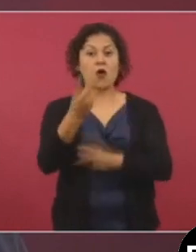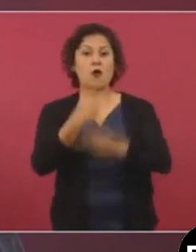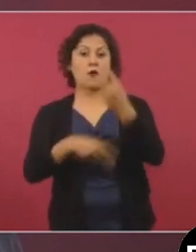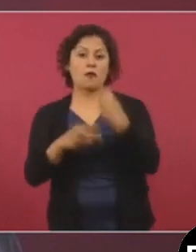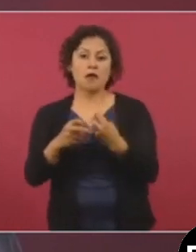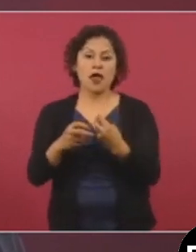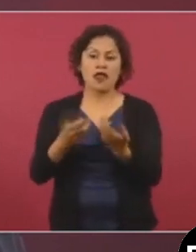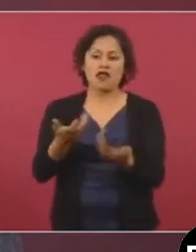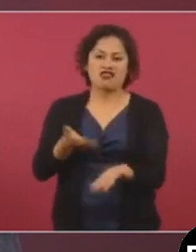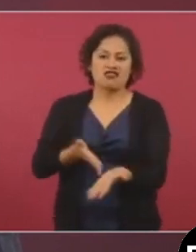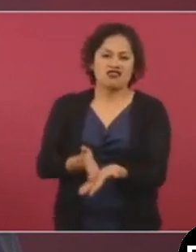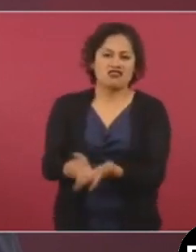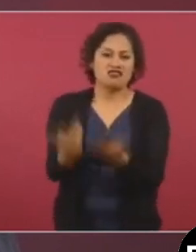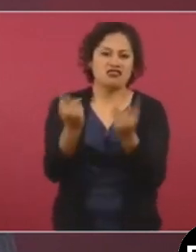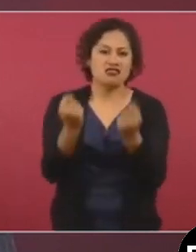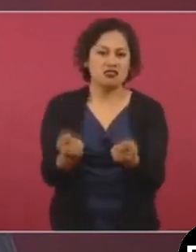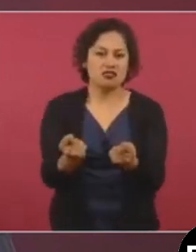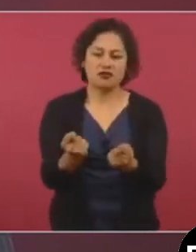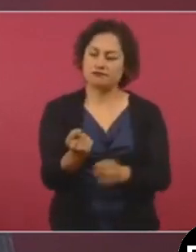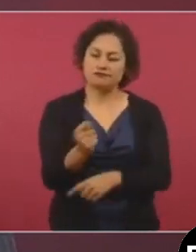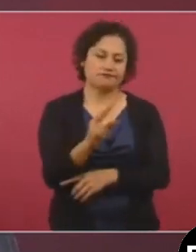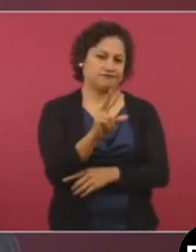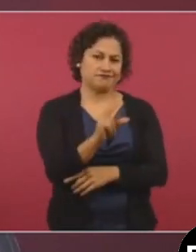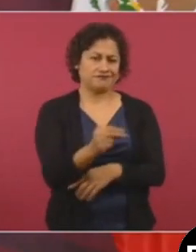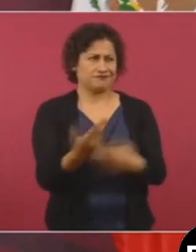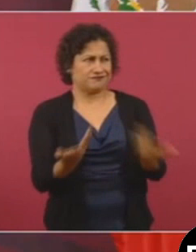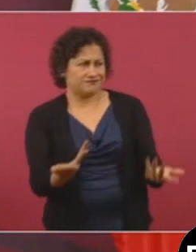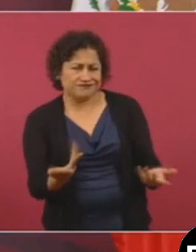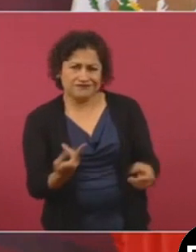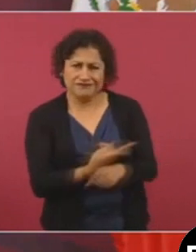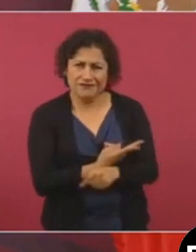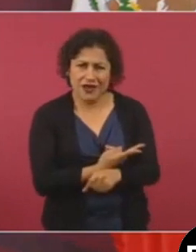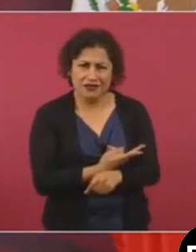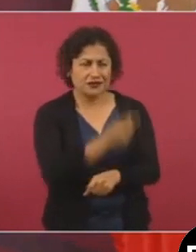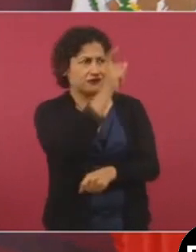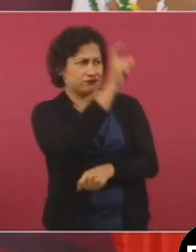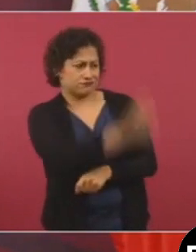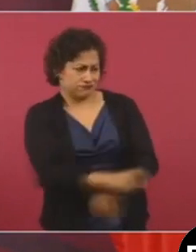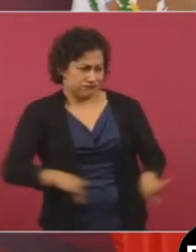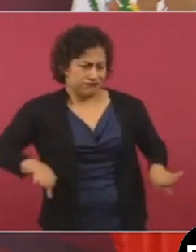¿Qué se creen estos mequetrefes,